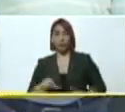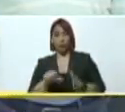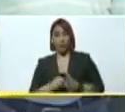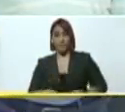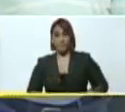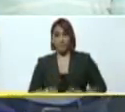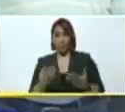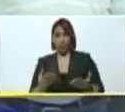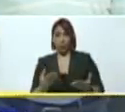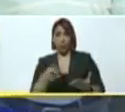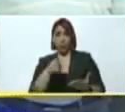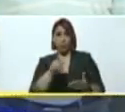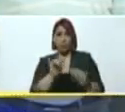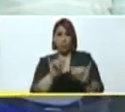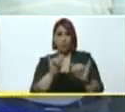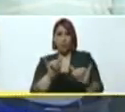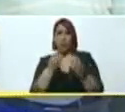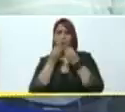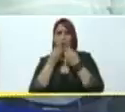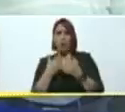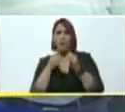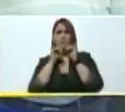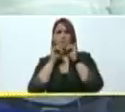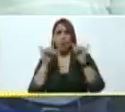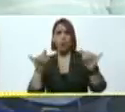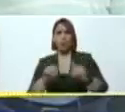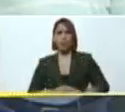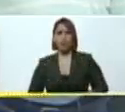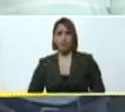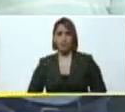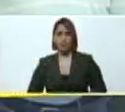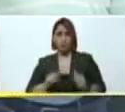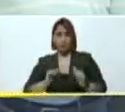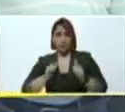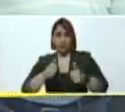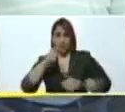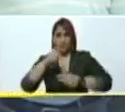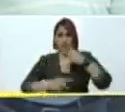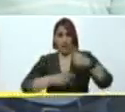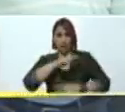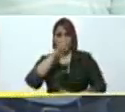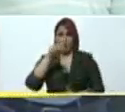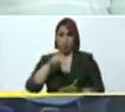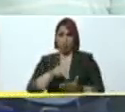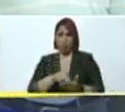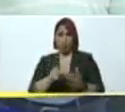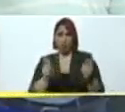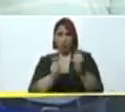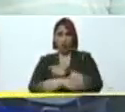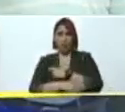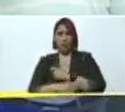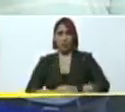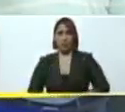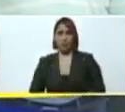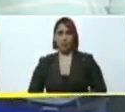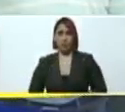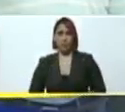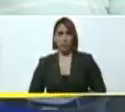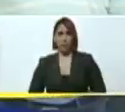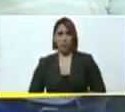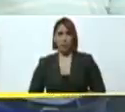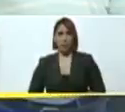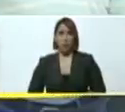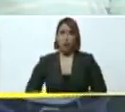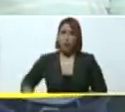traemos, como usted dice, buenas noticias. Se está iniciando un plan nacional de trasplante renal con el